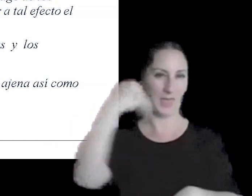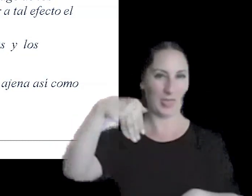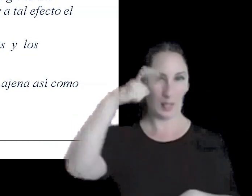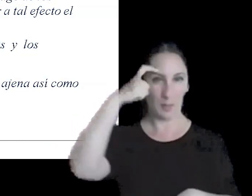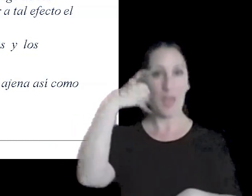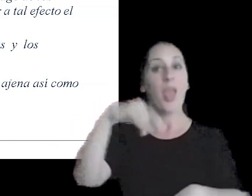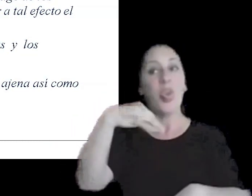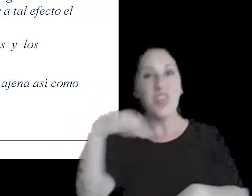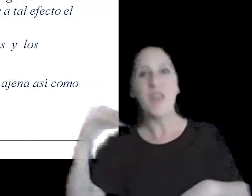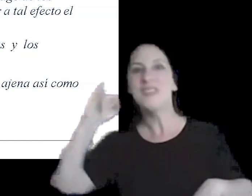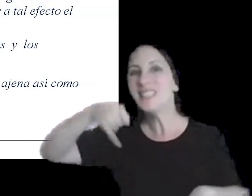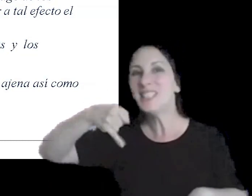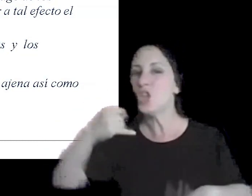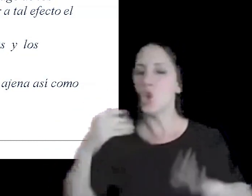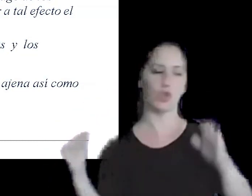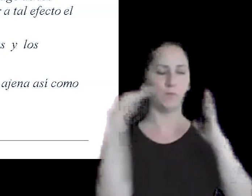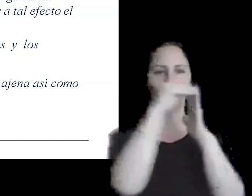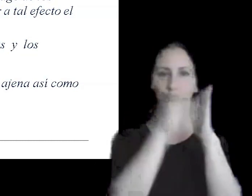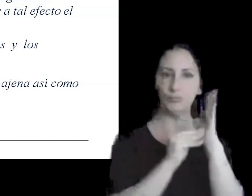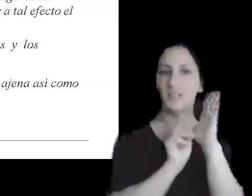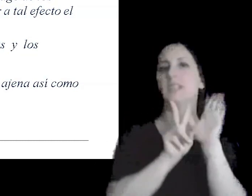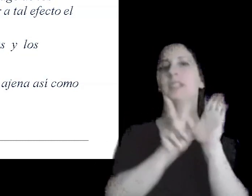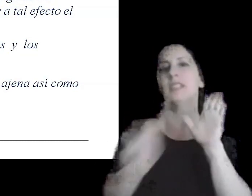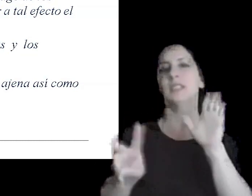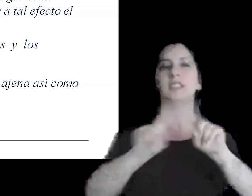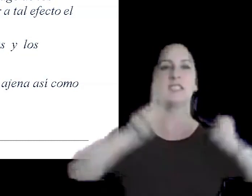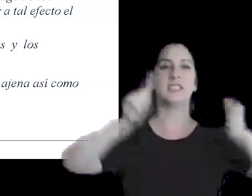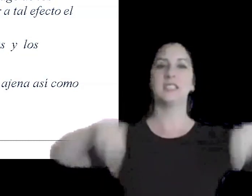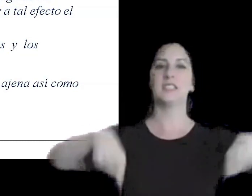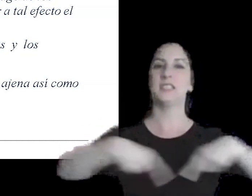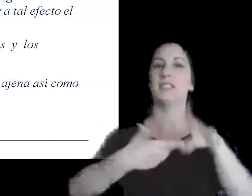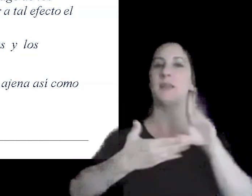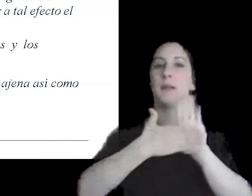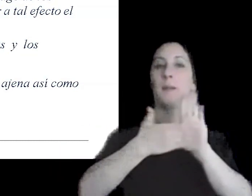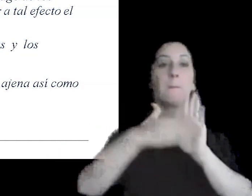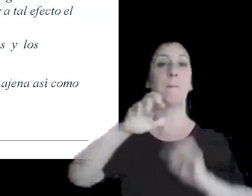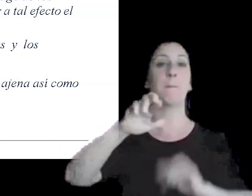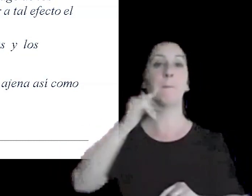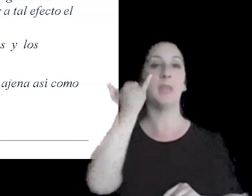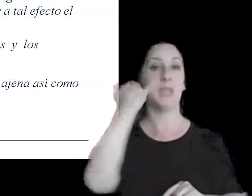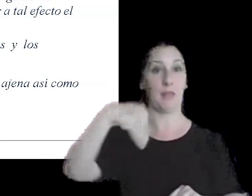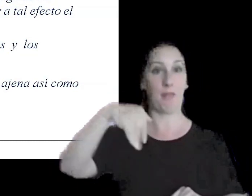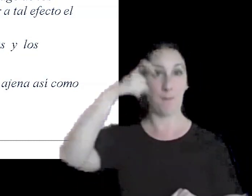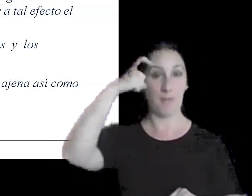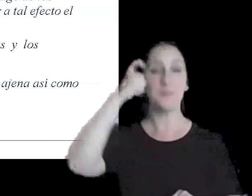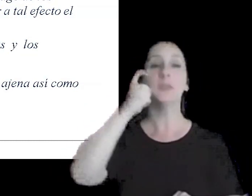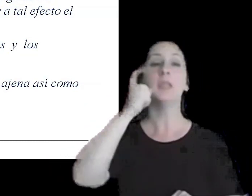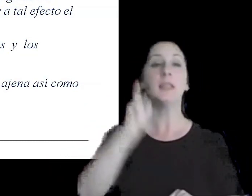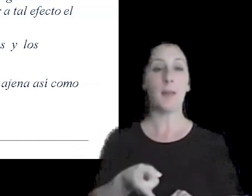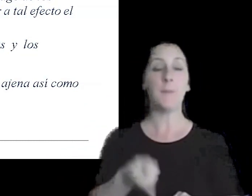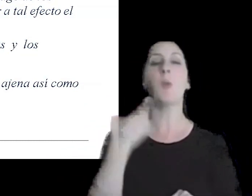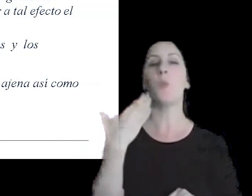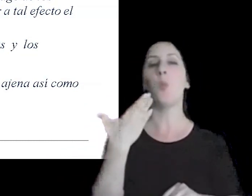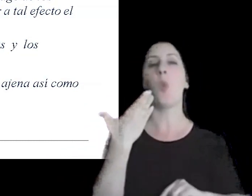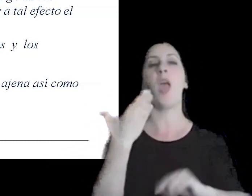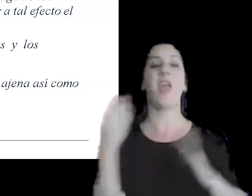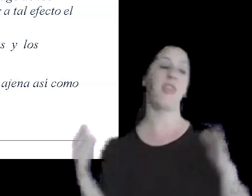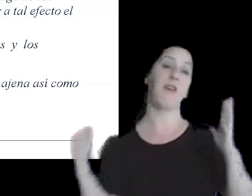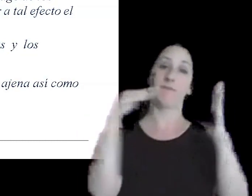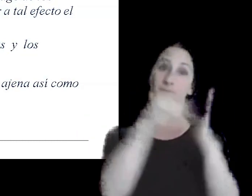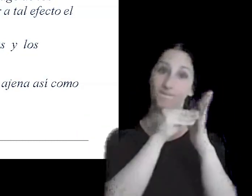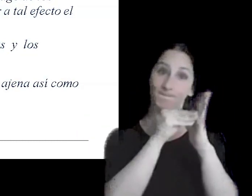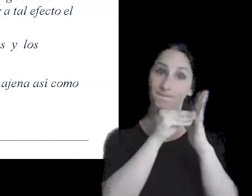incorporadas y tener habilitado el certificado como PYME a su vez también pueden acceder a esta opción